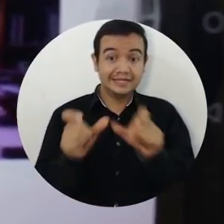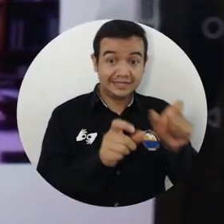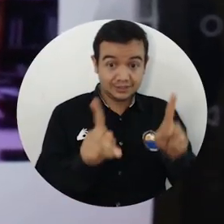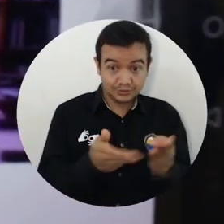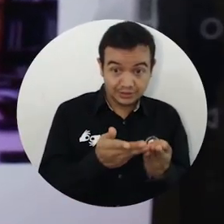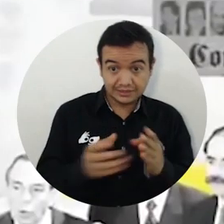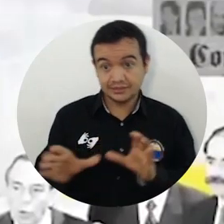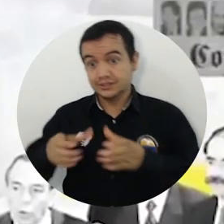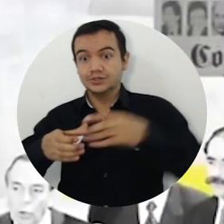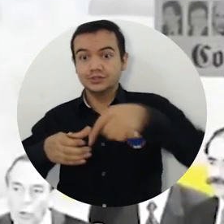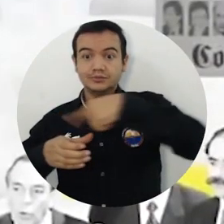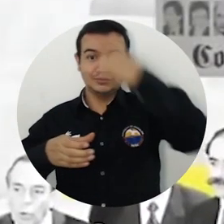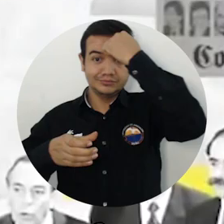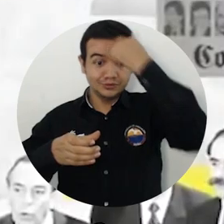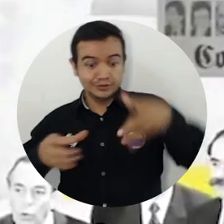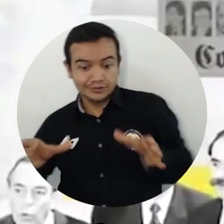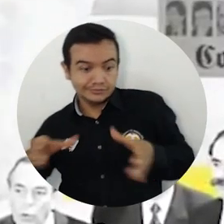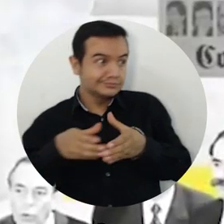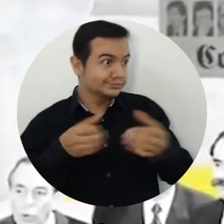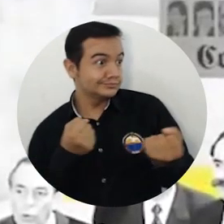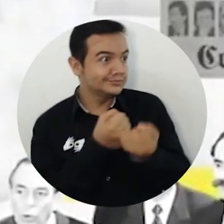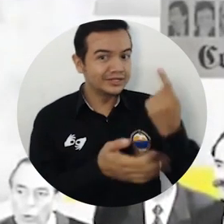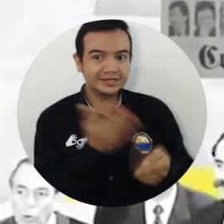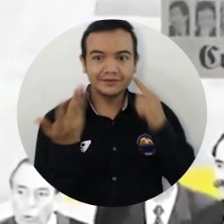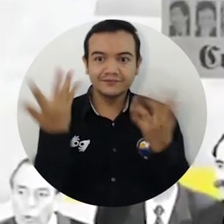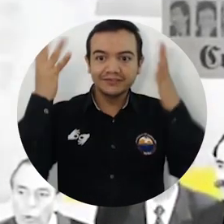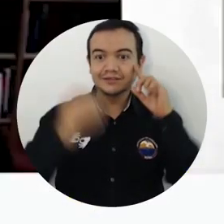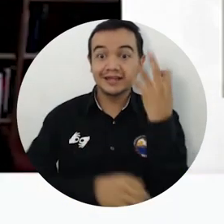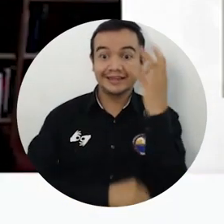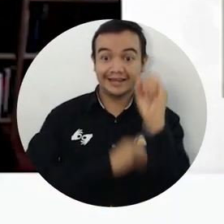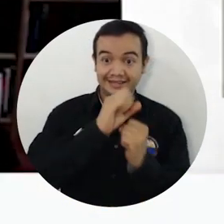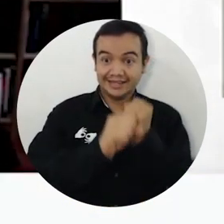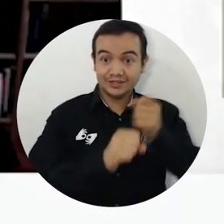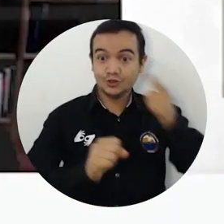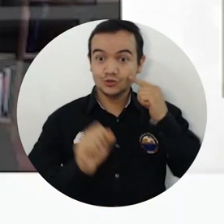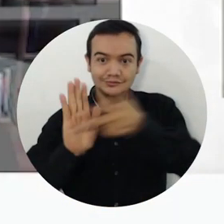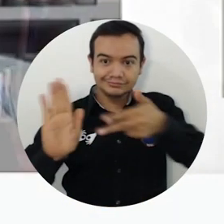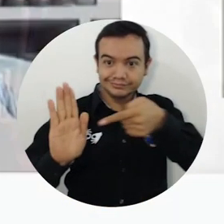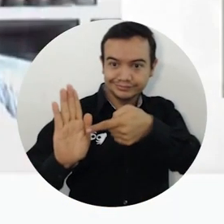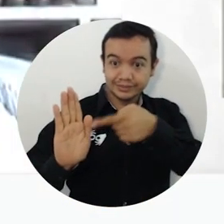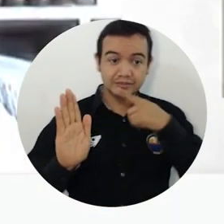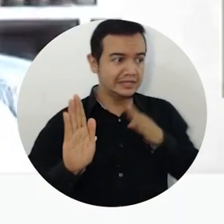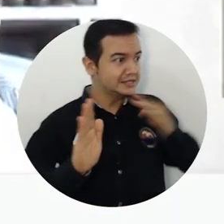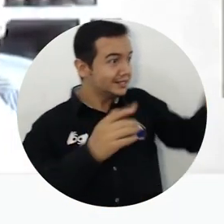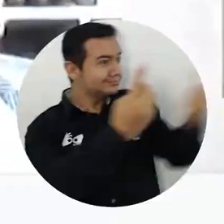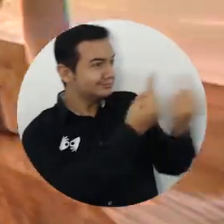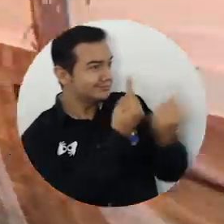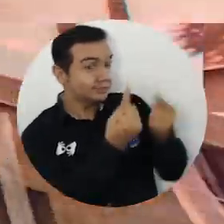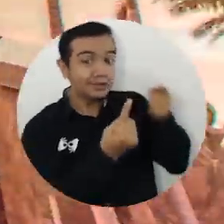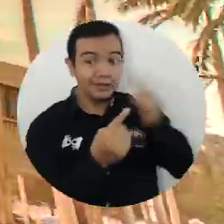se unió a la conmemoración de los 30 años de la Constitución Política de Colombia, donde participaron los precursores de esta Carta Magna.